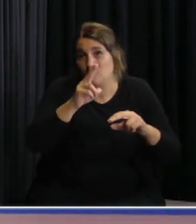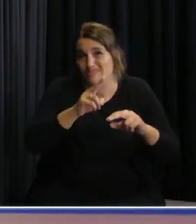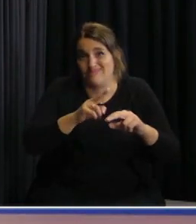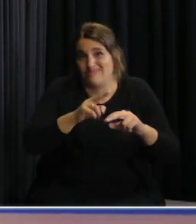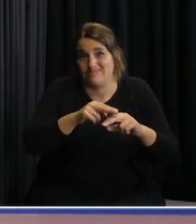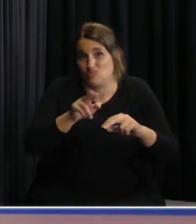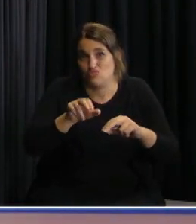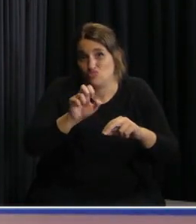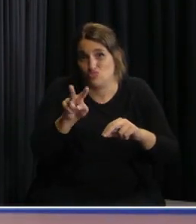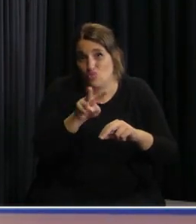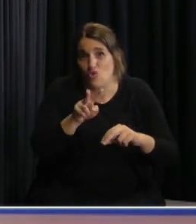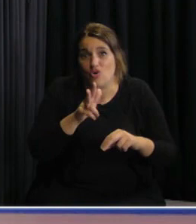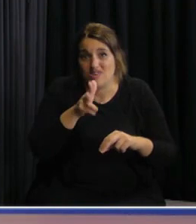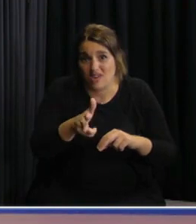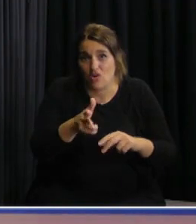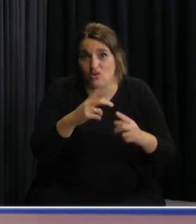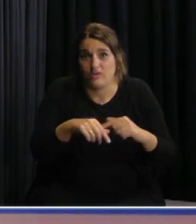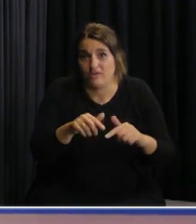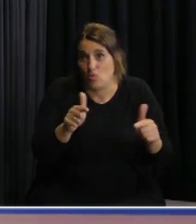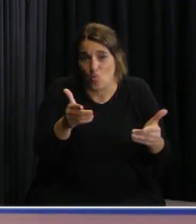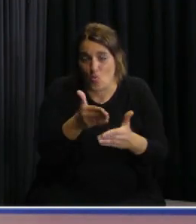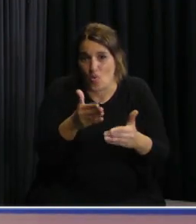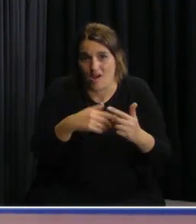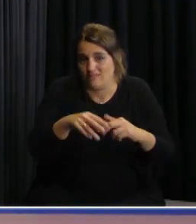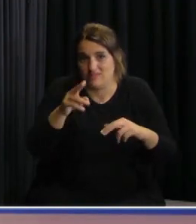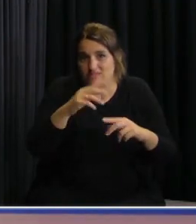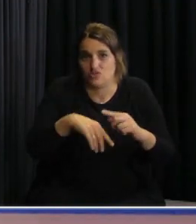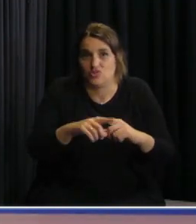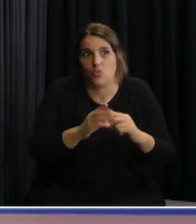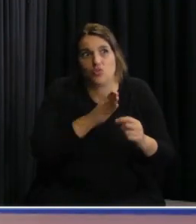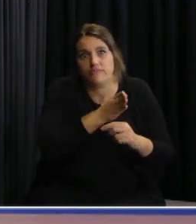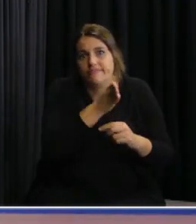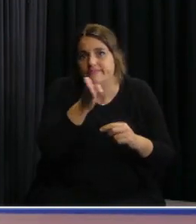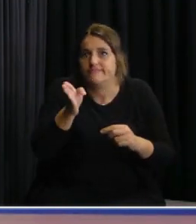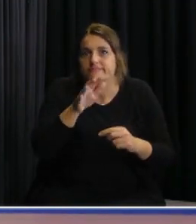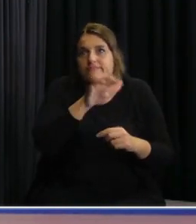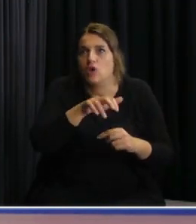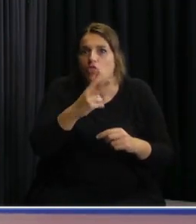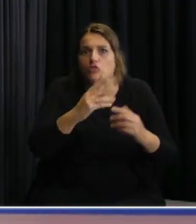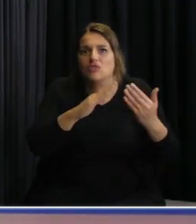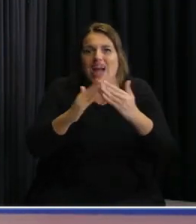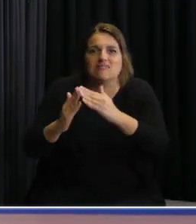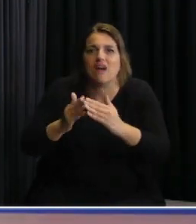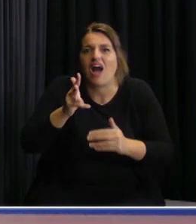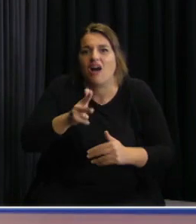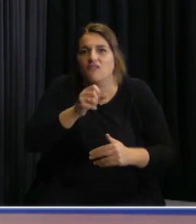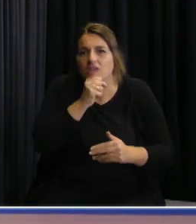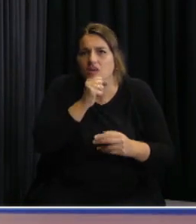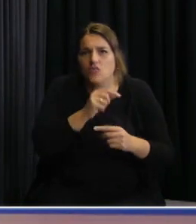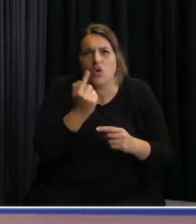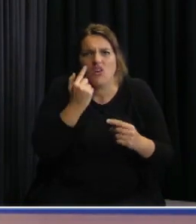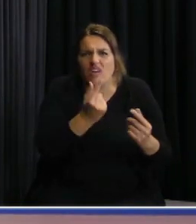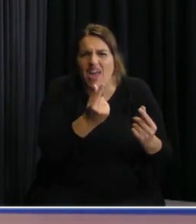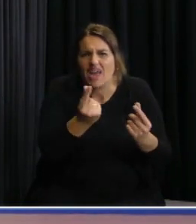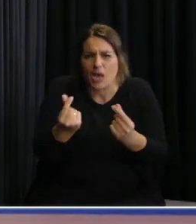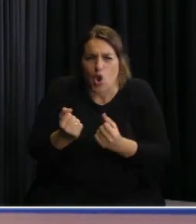estuvimos recorriendo varios centros y claro al alcance económico de lo que podíamos y la verdad uno vio